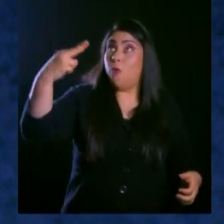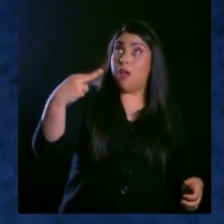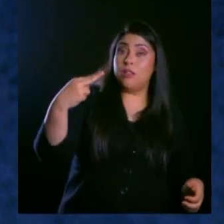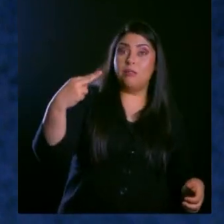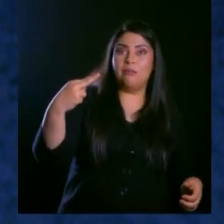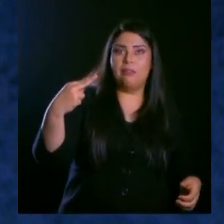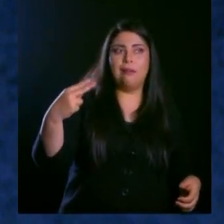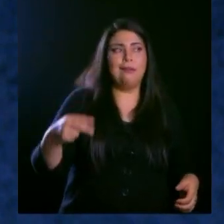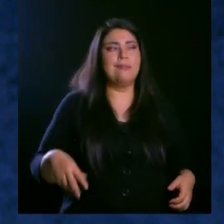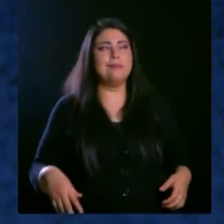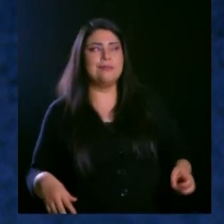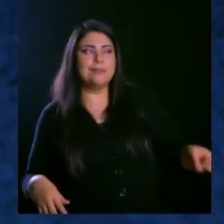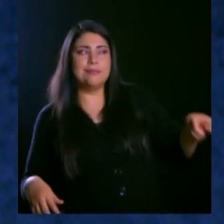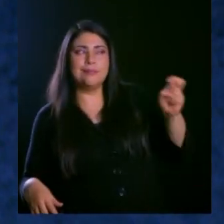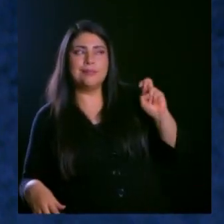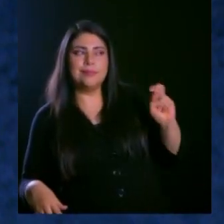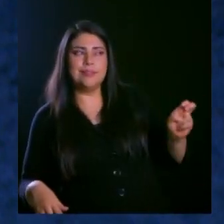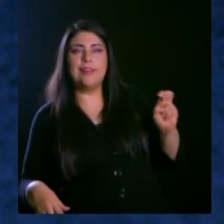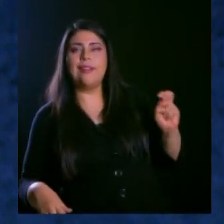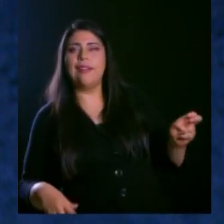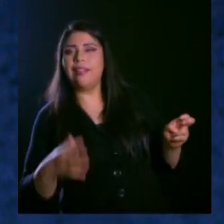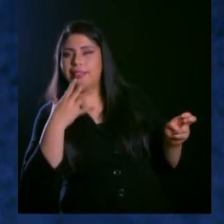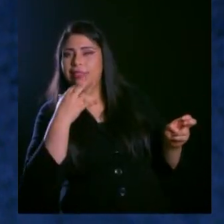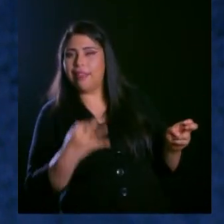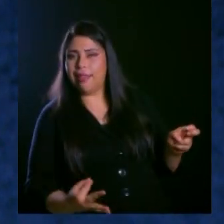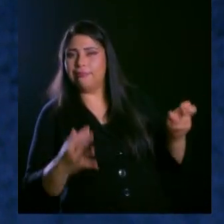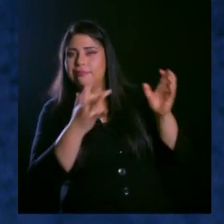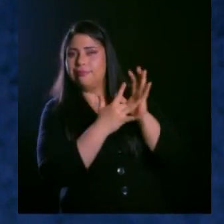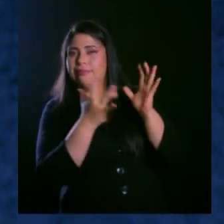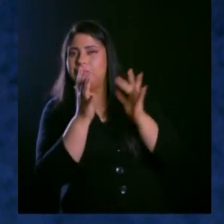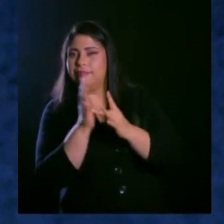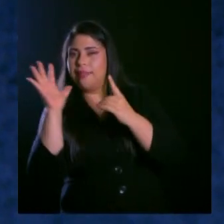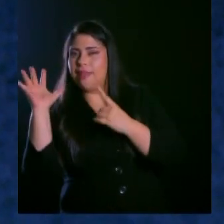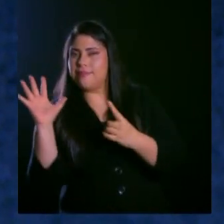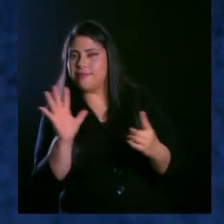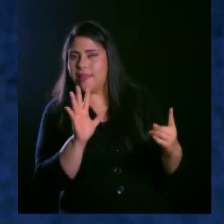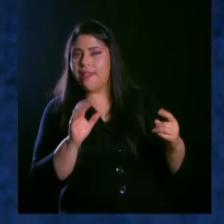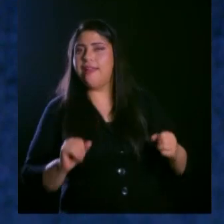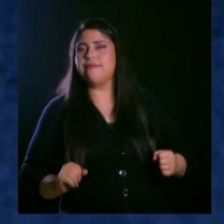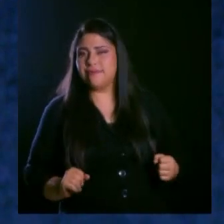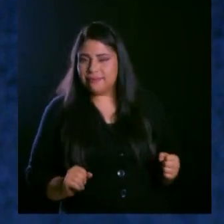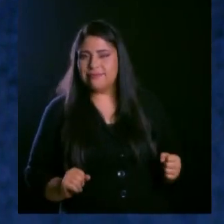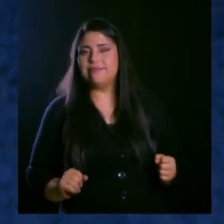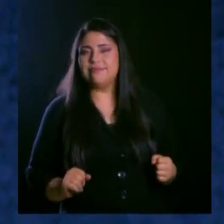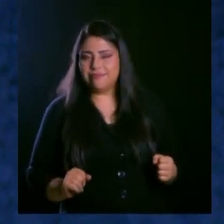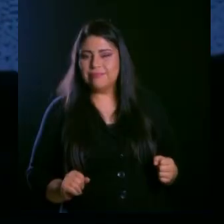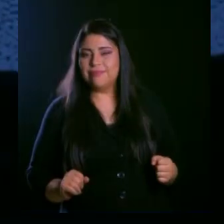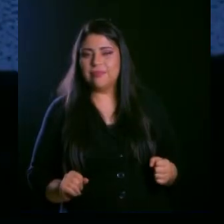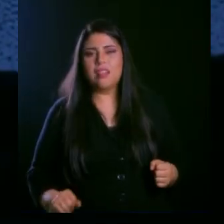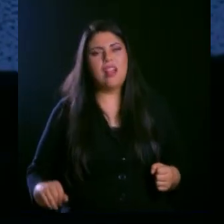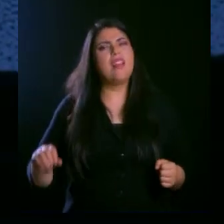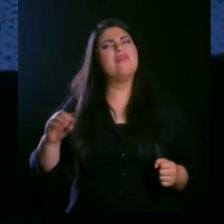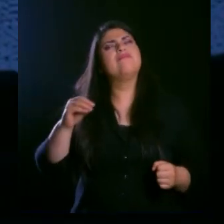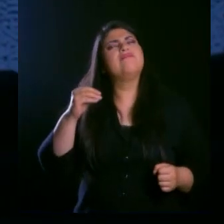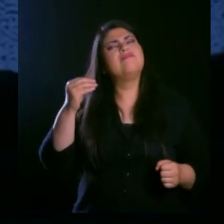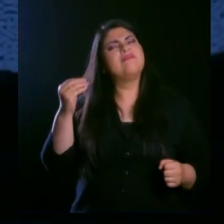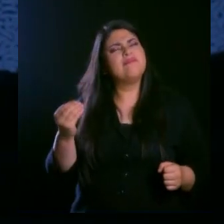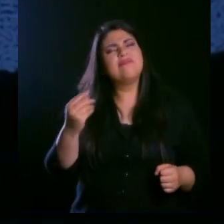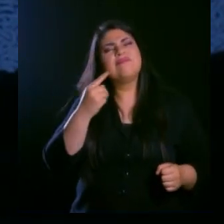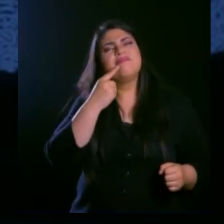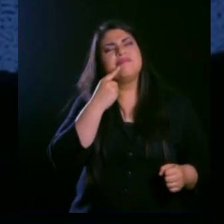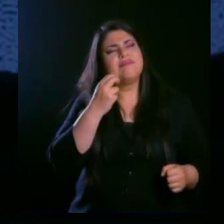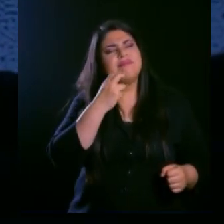persona de verdad sigue a Jesús. No sé si me estoy explicando. ¿Por qué le decían a los